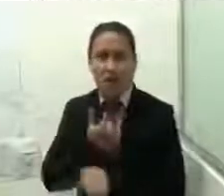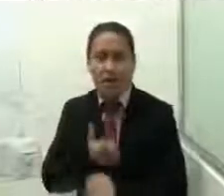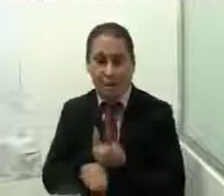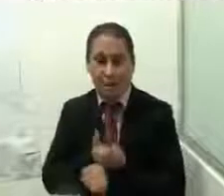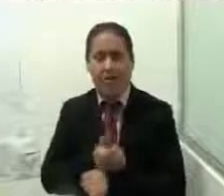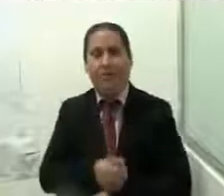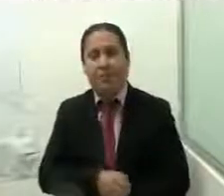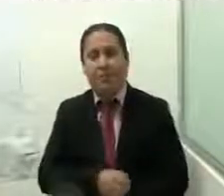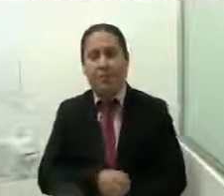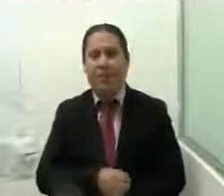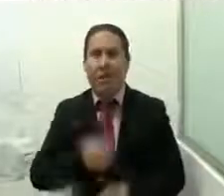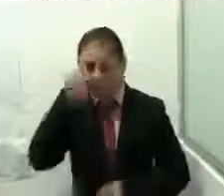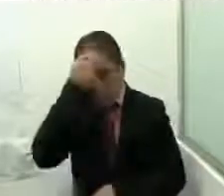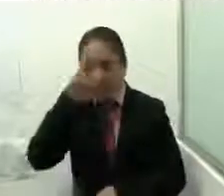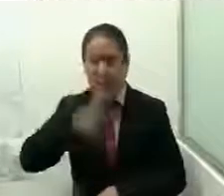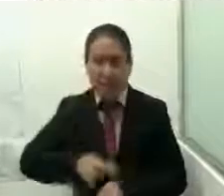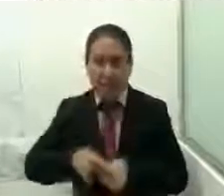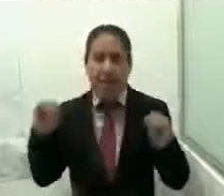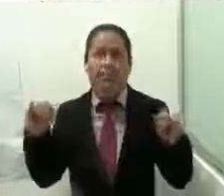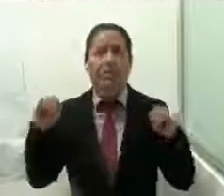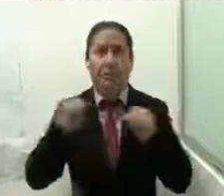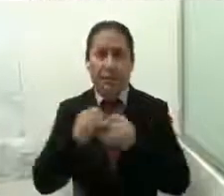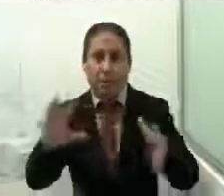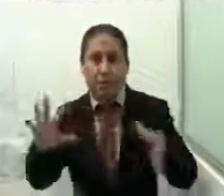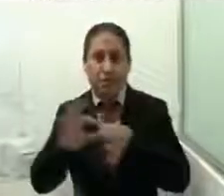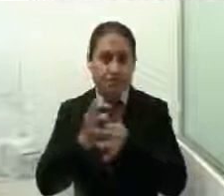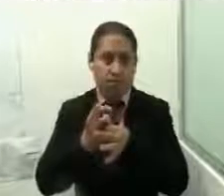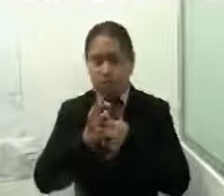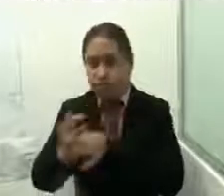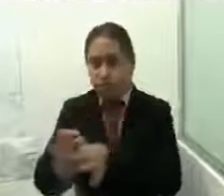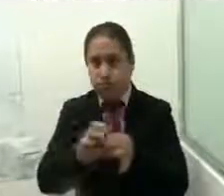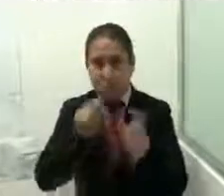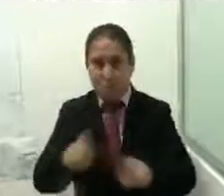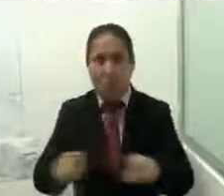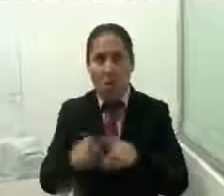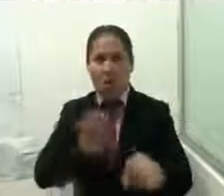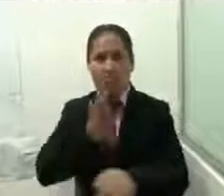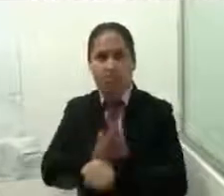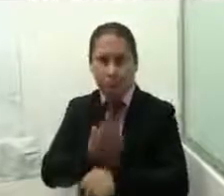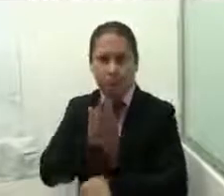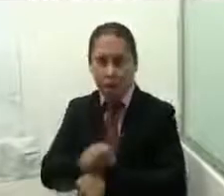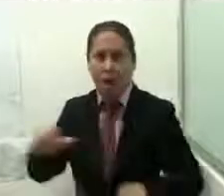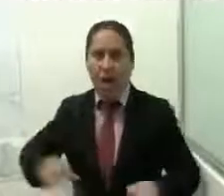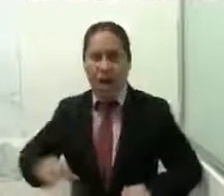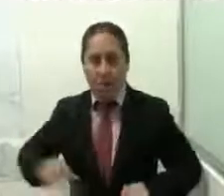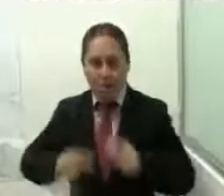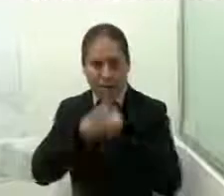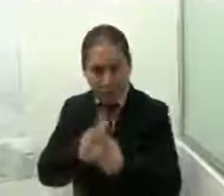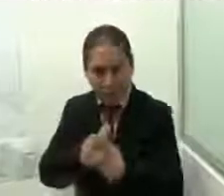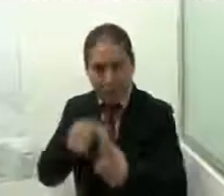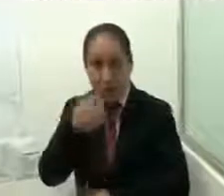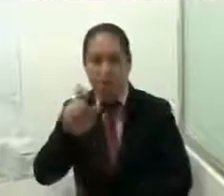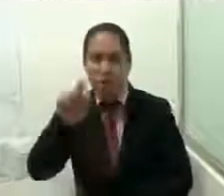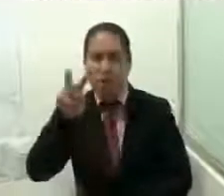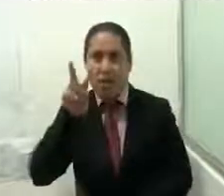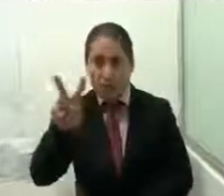coadyuvó en los trabajos interinstitucionales y apegada a la medida preventiva, desarrolló las siguientes acciones. 122 pláticas,